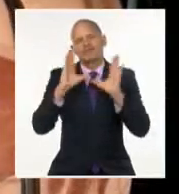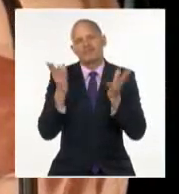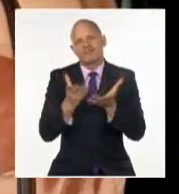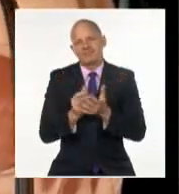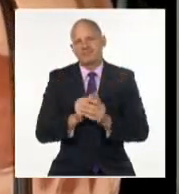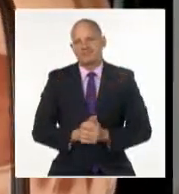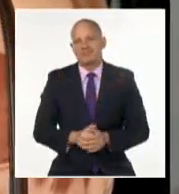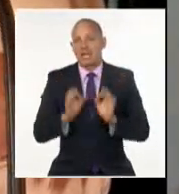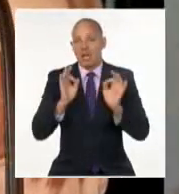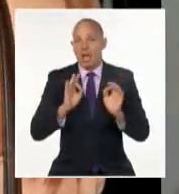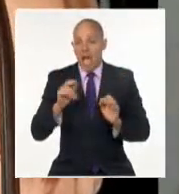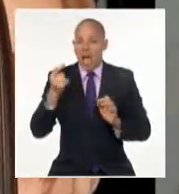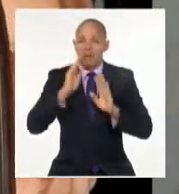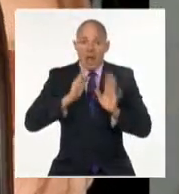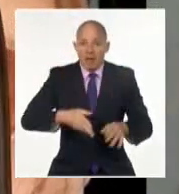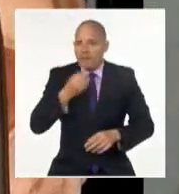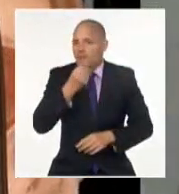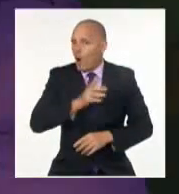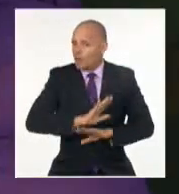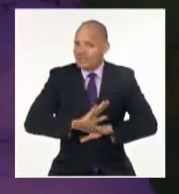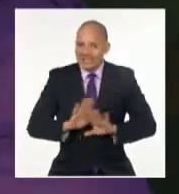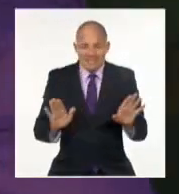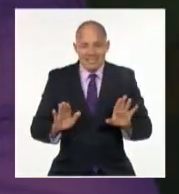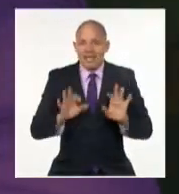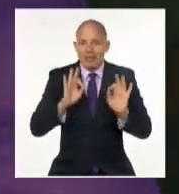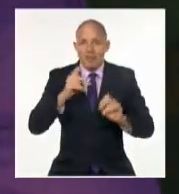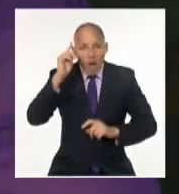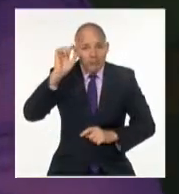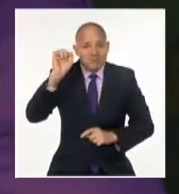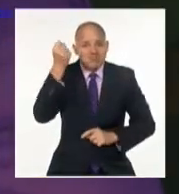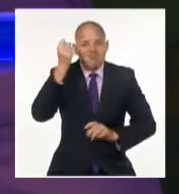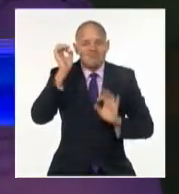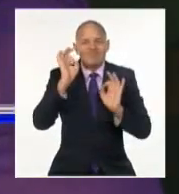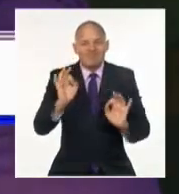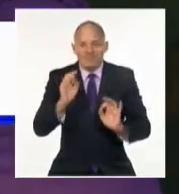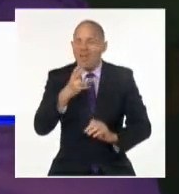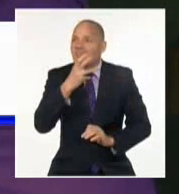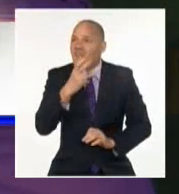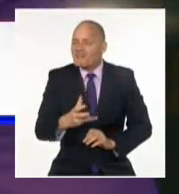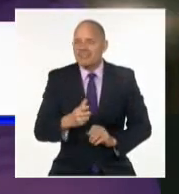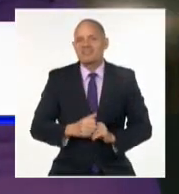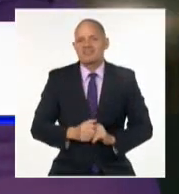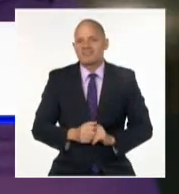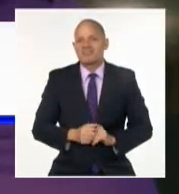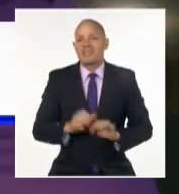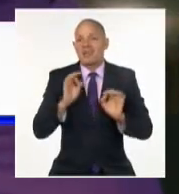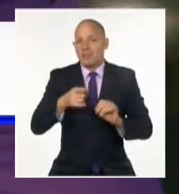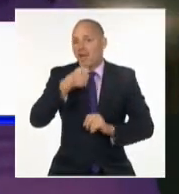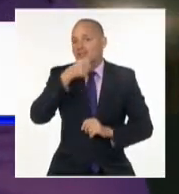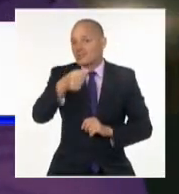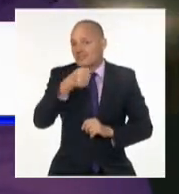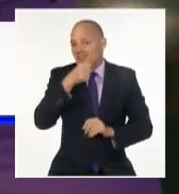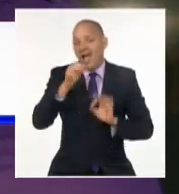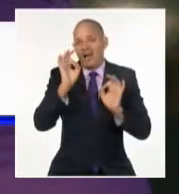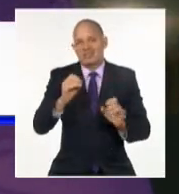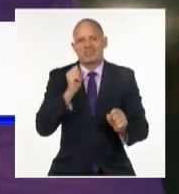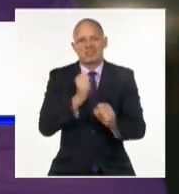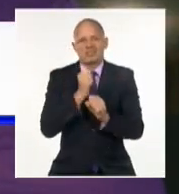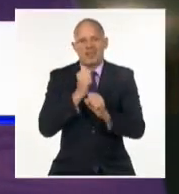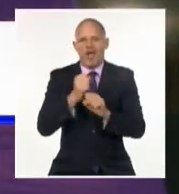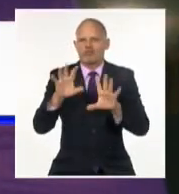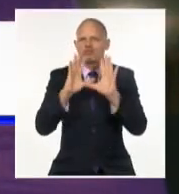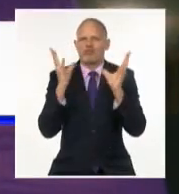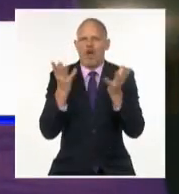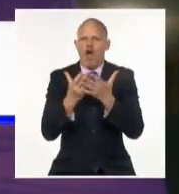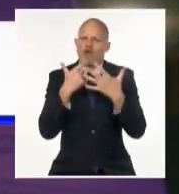todos los días diciendo a la prensa cubana que hay que ser cada vez más transformadora, más revolucionaria, cambiando